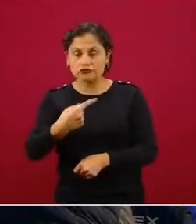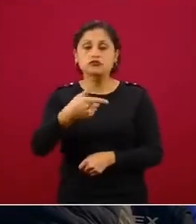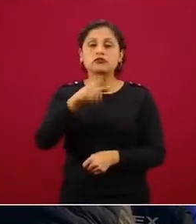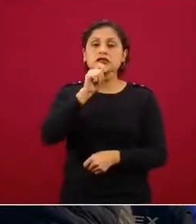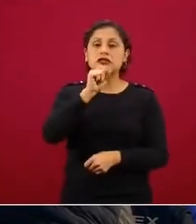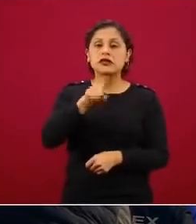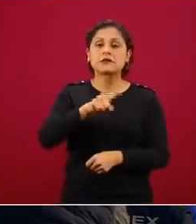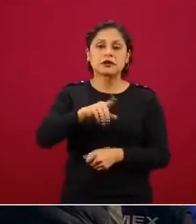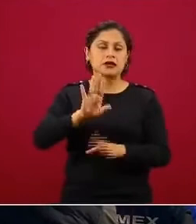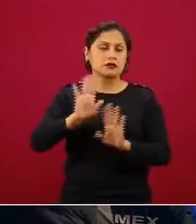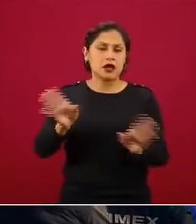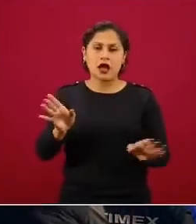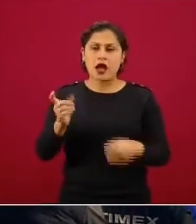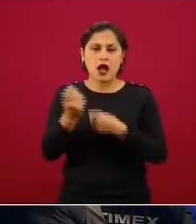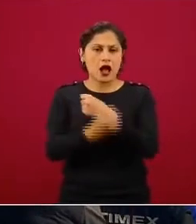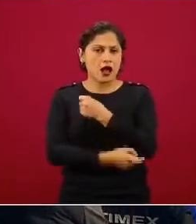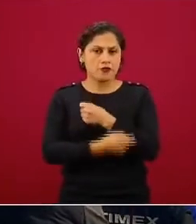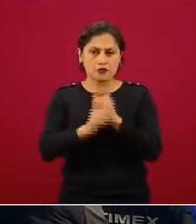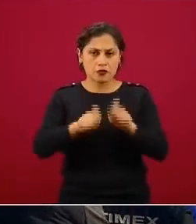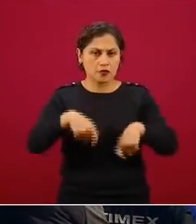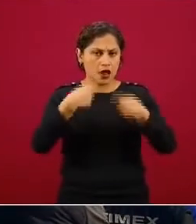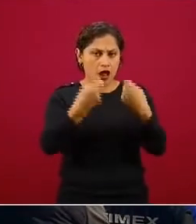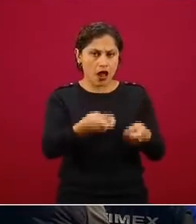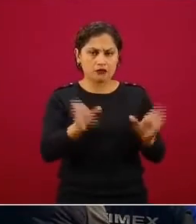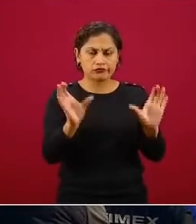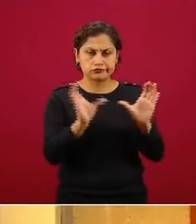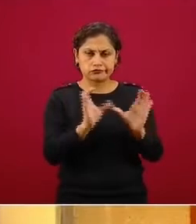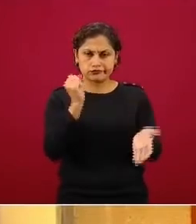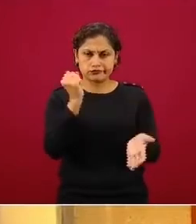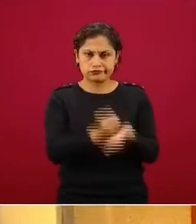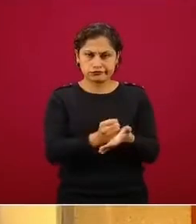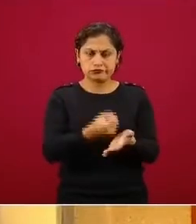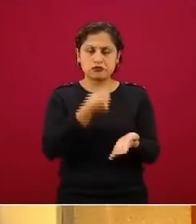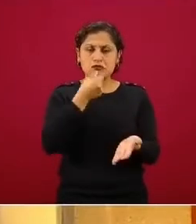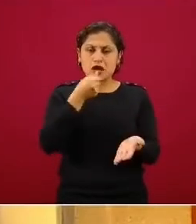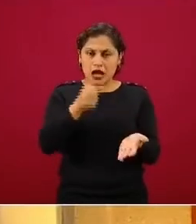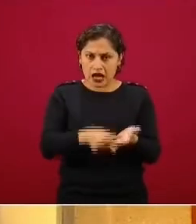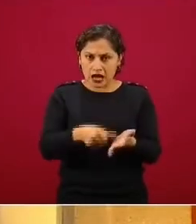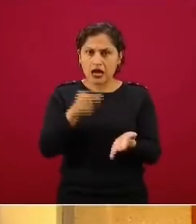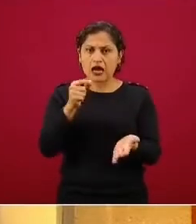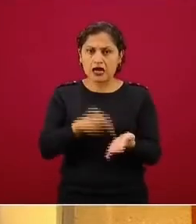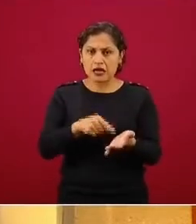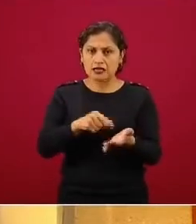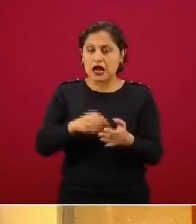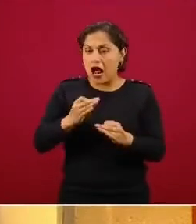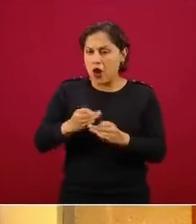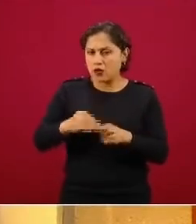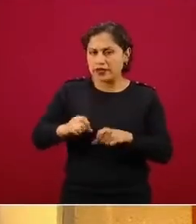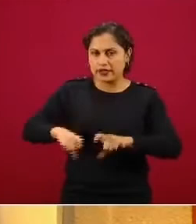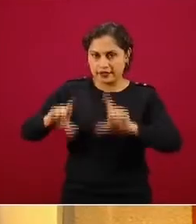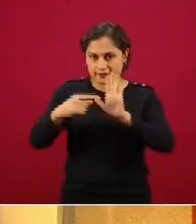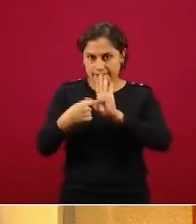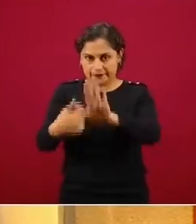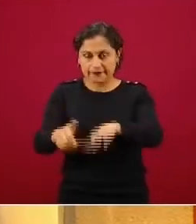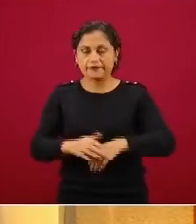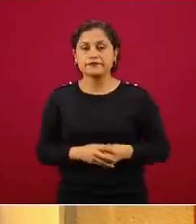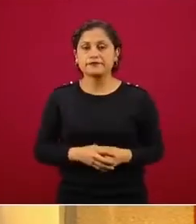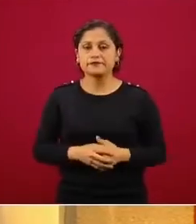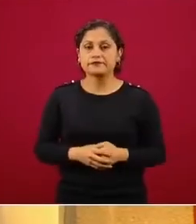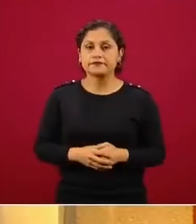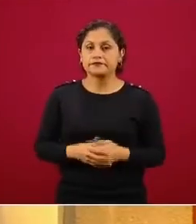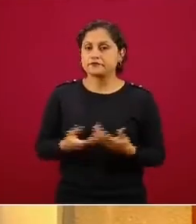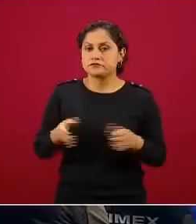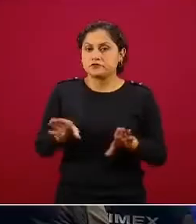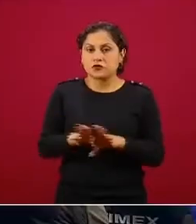se les entrega de manera automática una carta que ahora vamos a ver qué dice. En ese sentido, ¿cómo